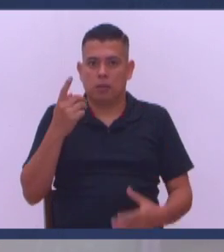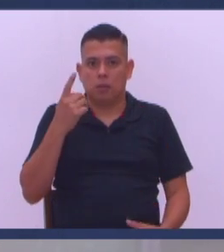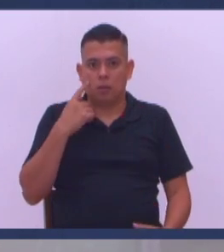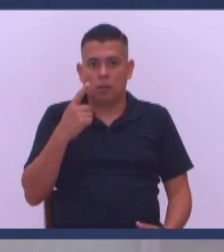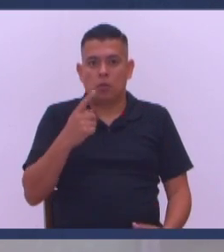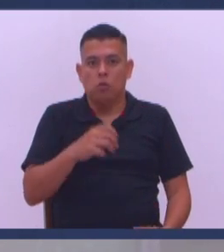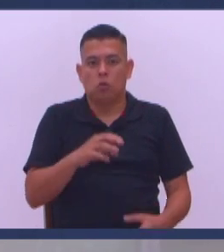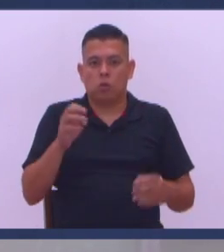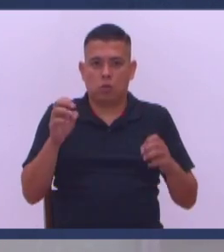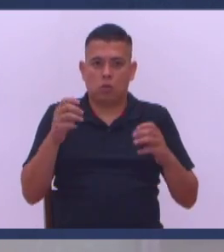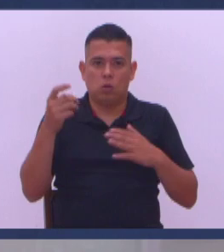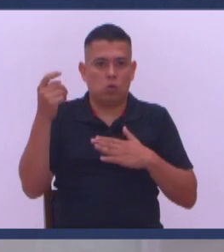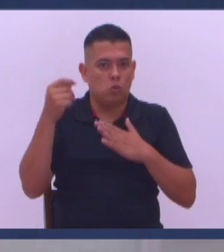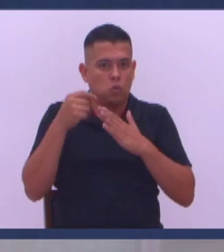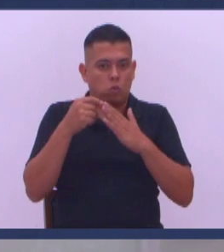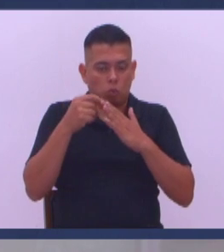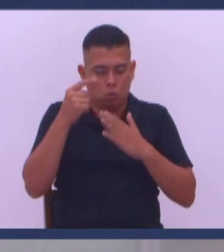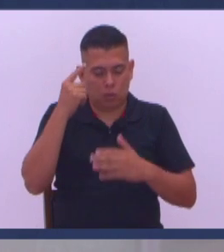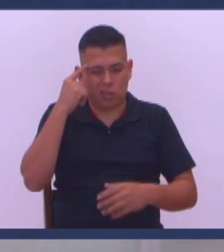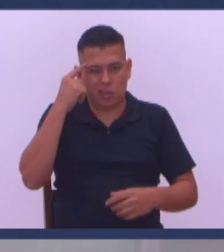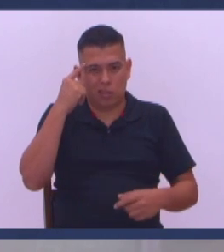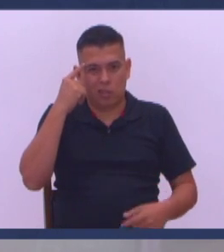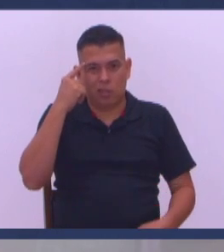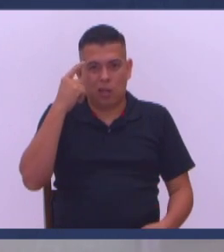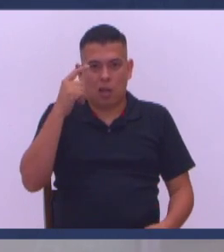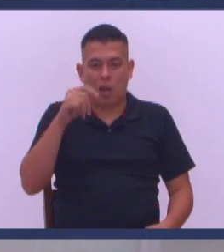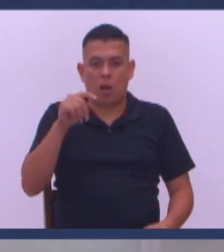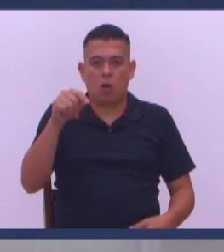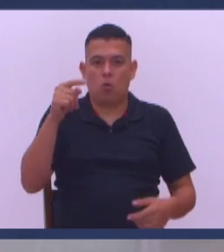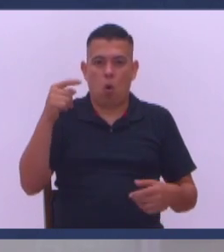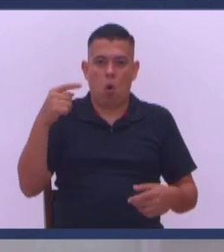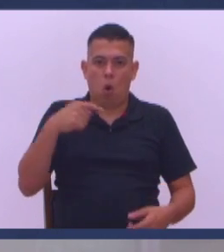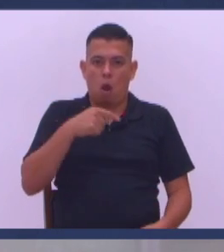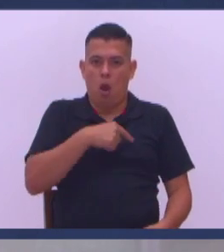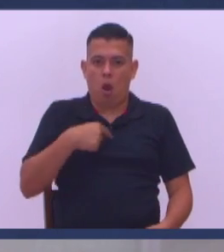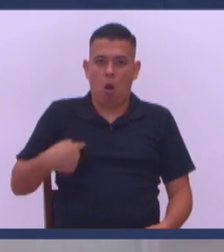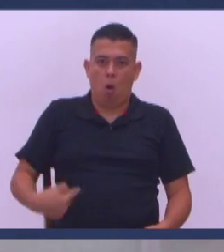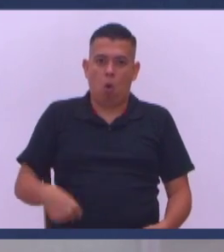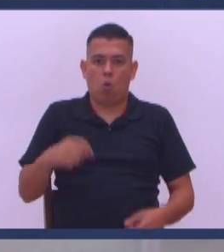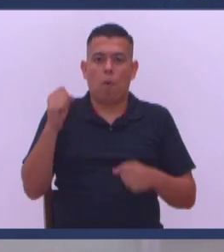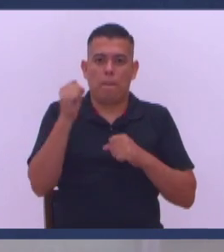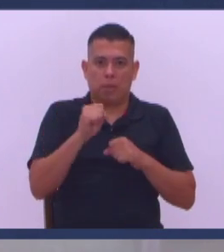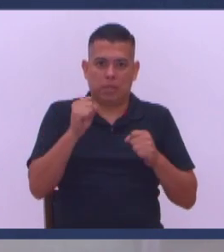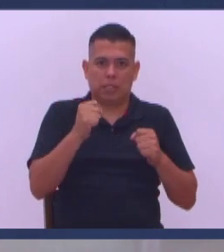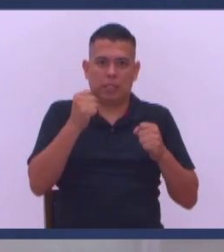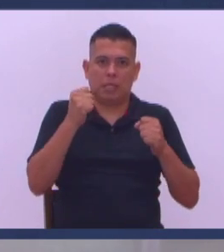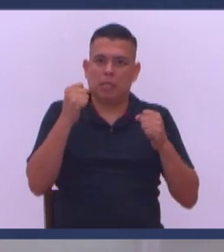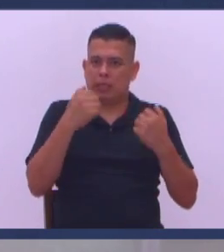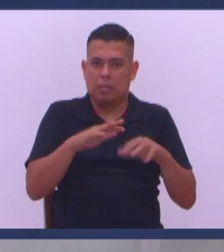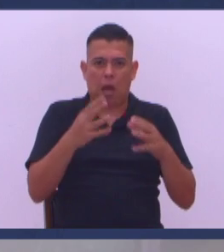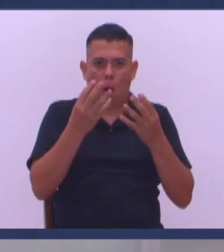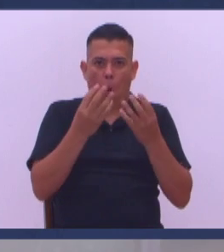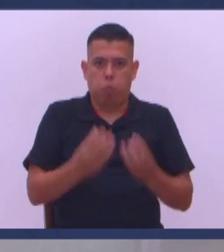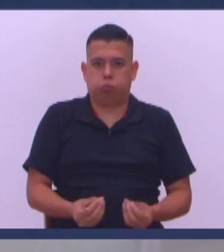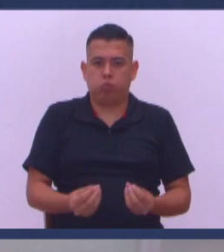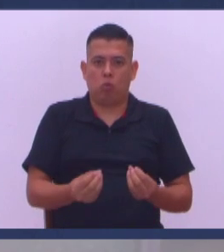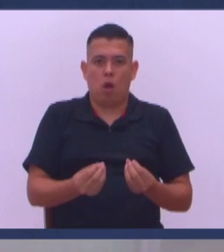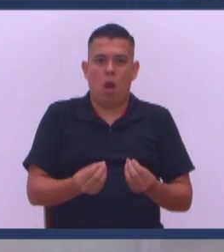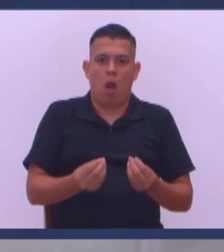Y tenemos que ser conscientes Dice Wuhan No sé cómo se llama Donde nació Lo pudo vencer Nosotros podemos hacerlo también